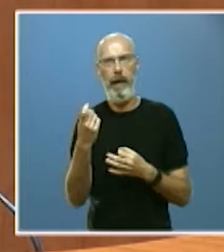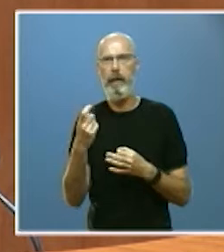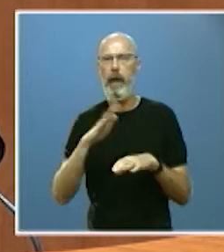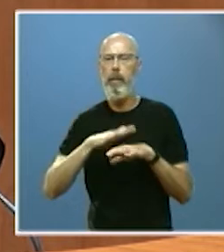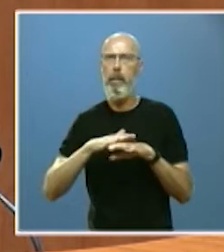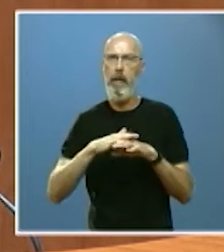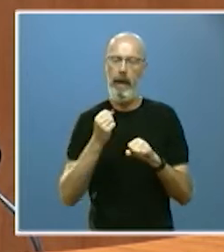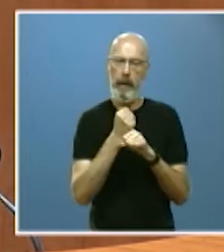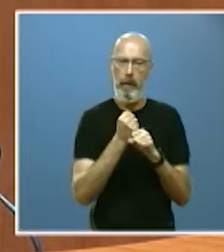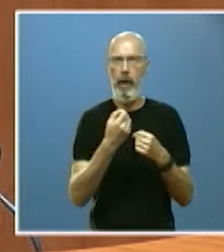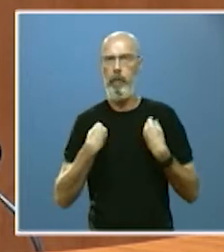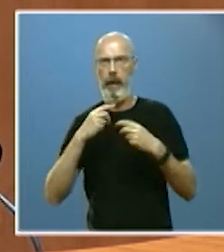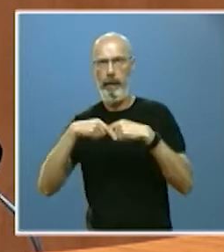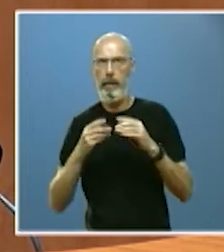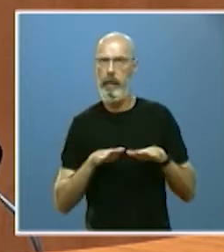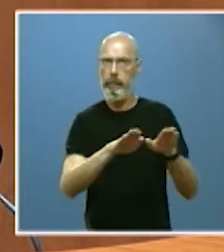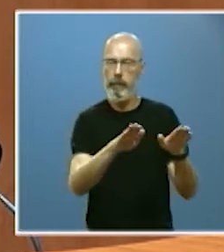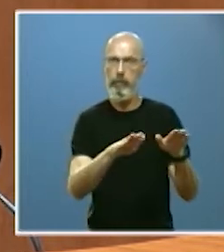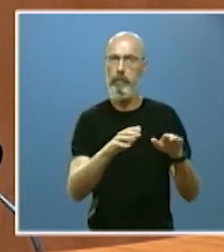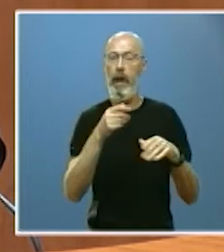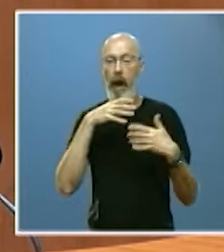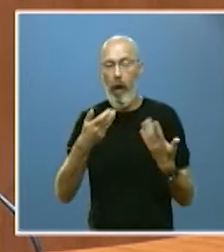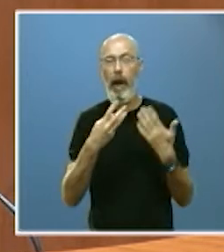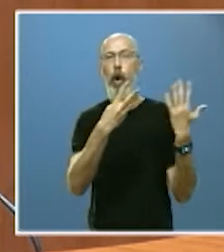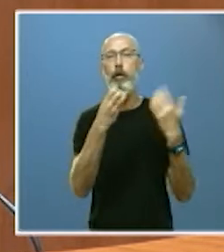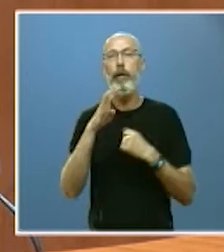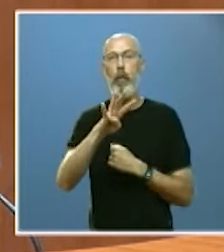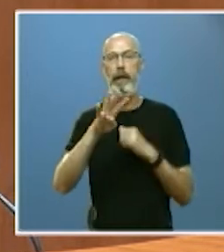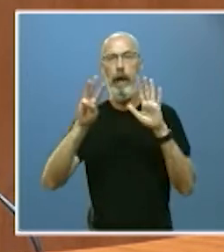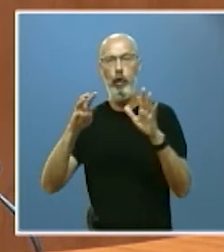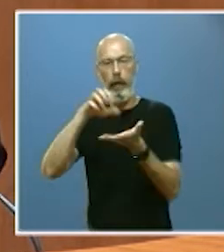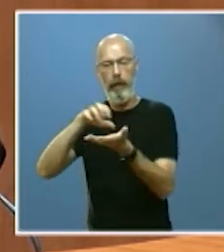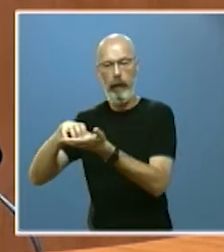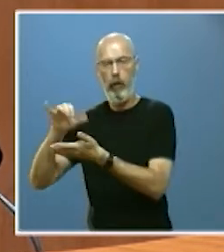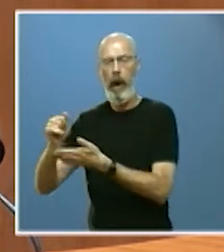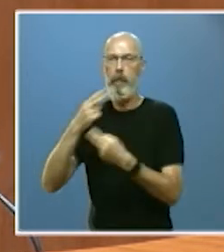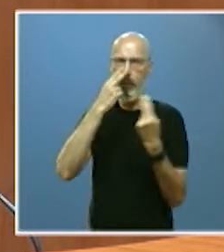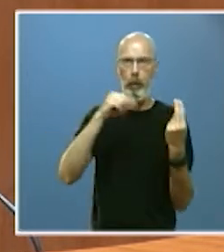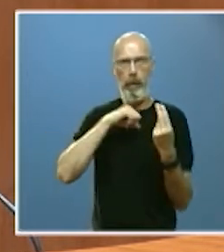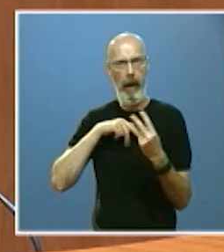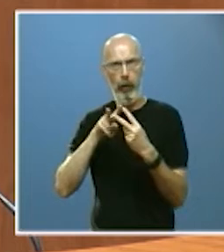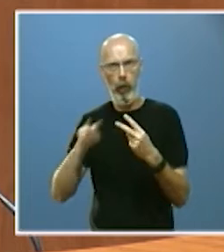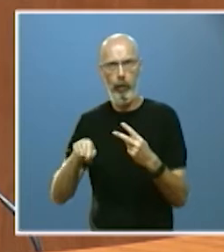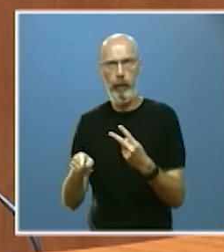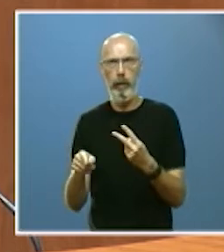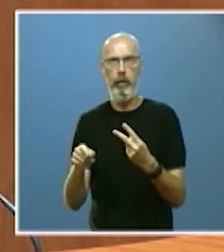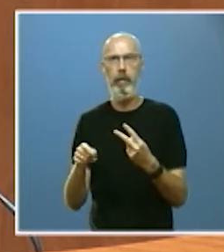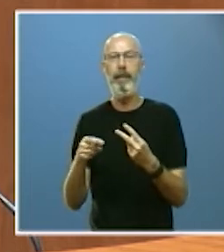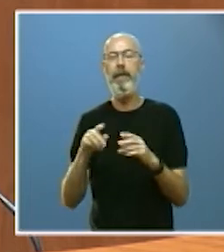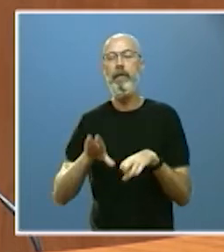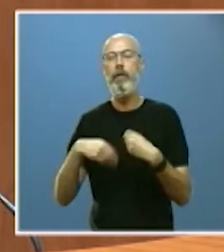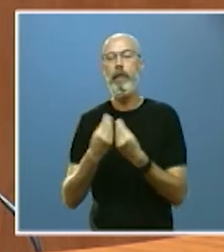estos momentos 848 de estos centros entre públicos y privados que disponen de más de 34